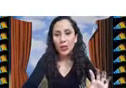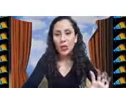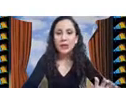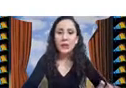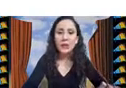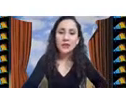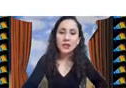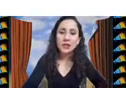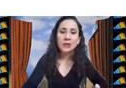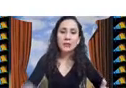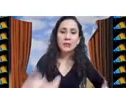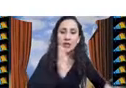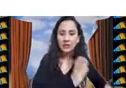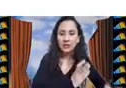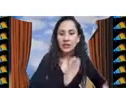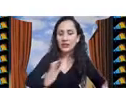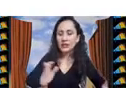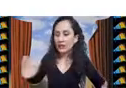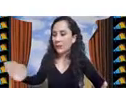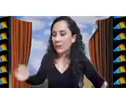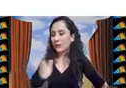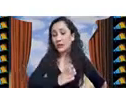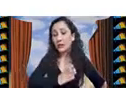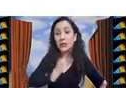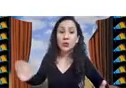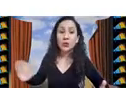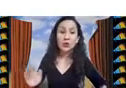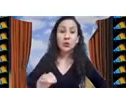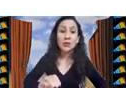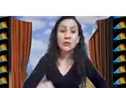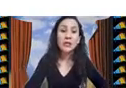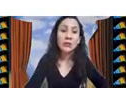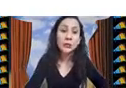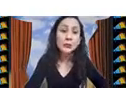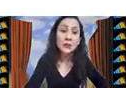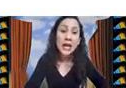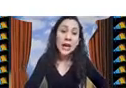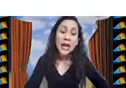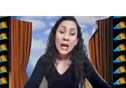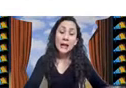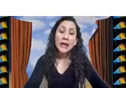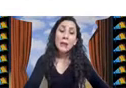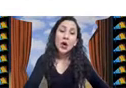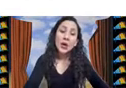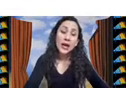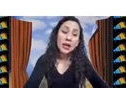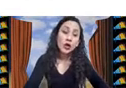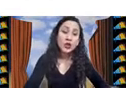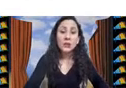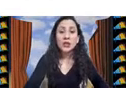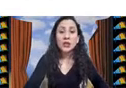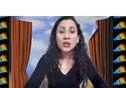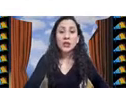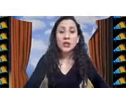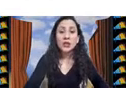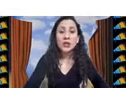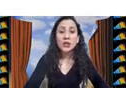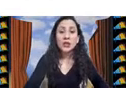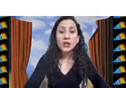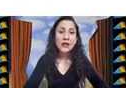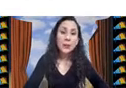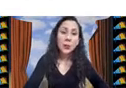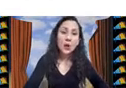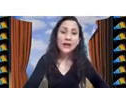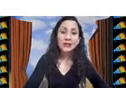yo ya tengo que me describen las diferentes etapas del proceso de optimización y el conocimiento que yo